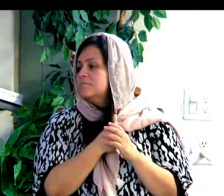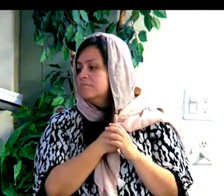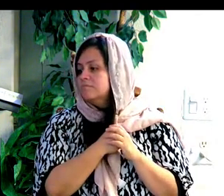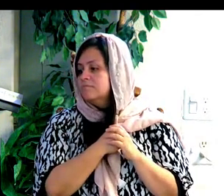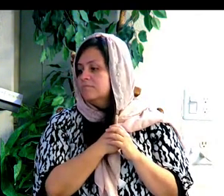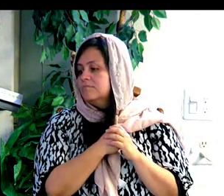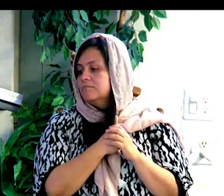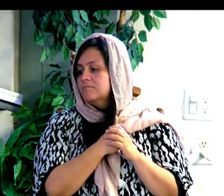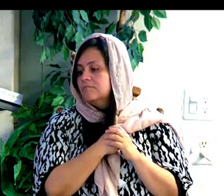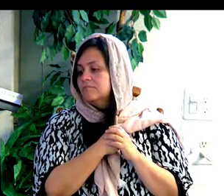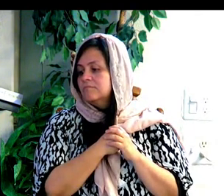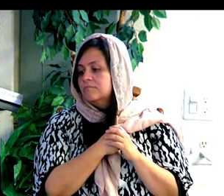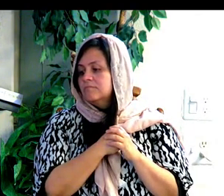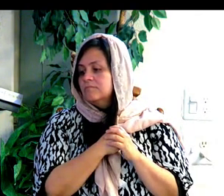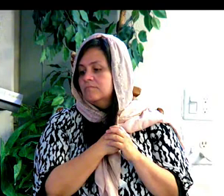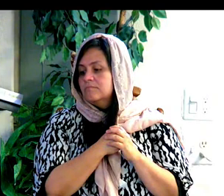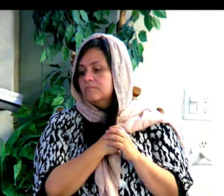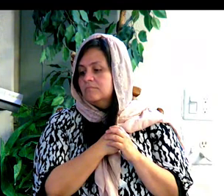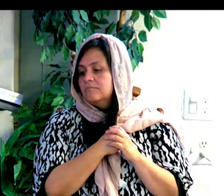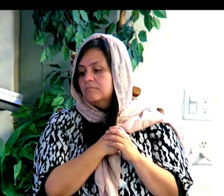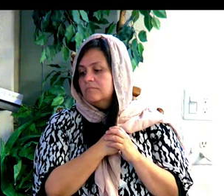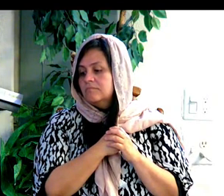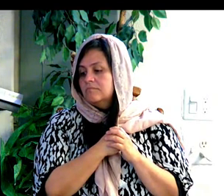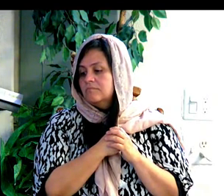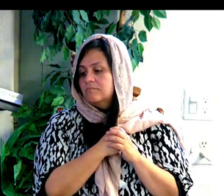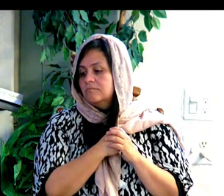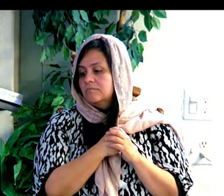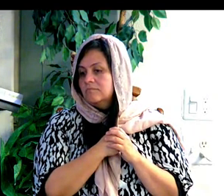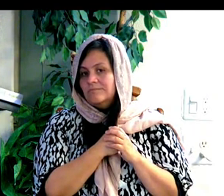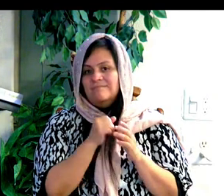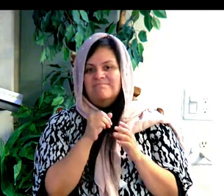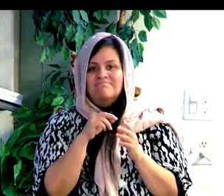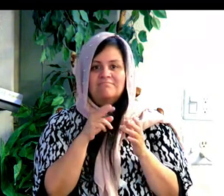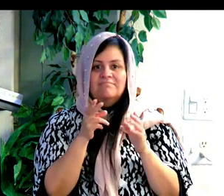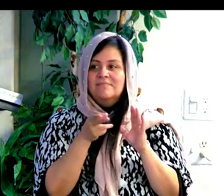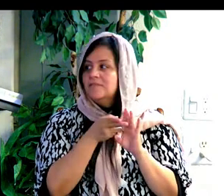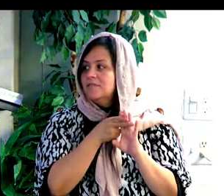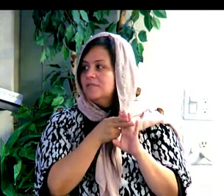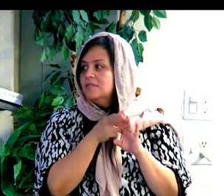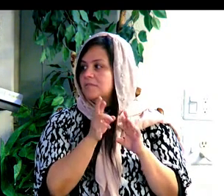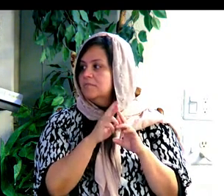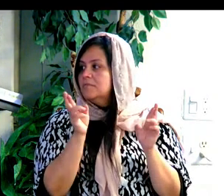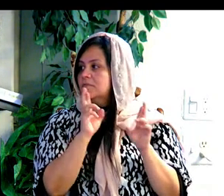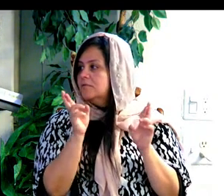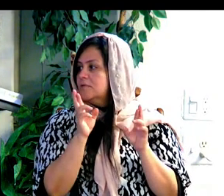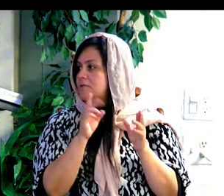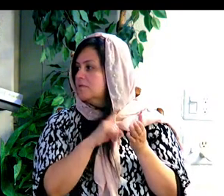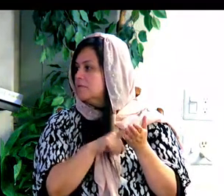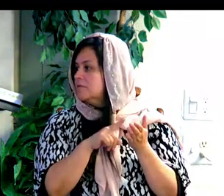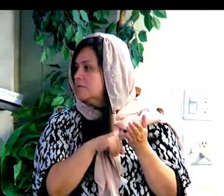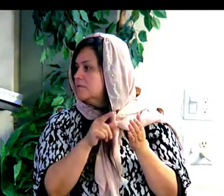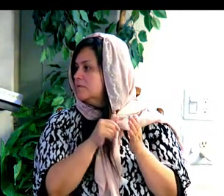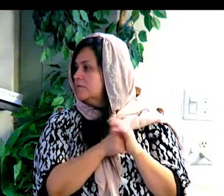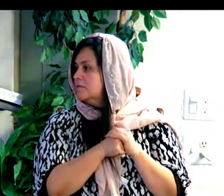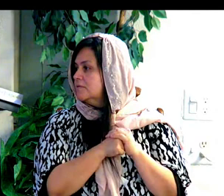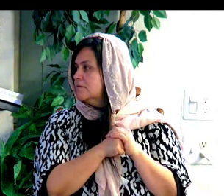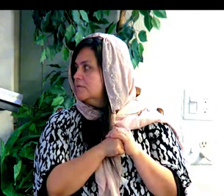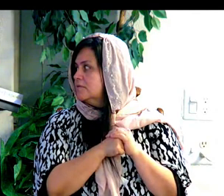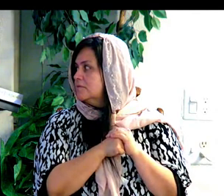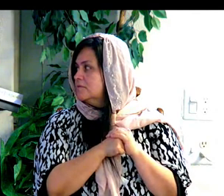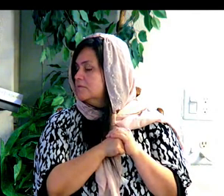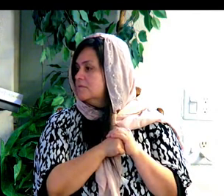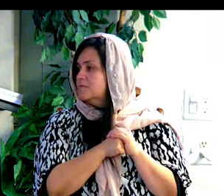it's called the, like, getting ready, or the, or really, it's called the check, the check. Por decir, es como la